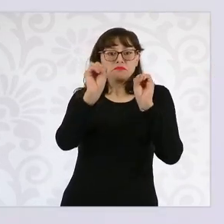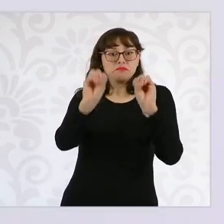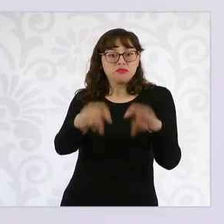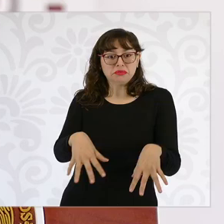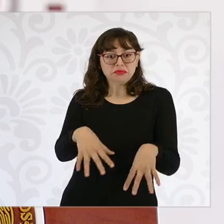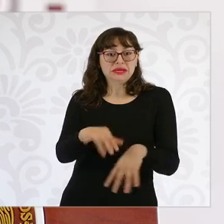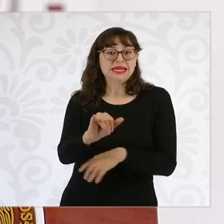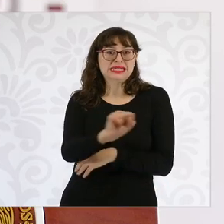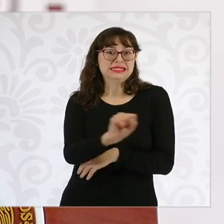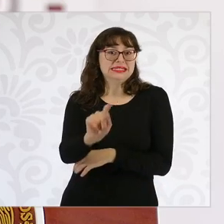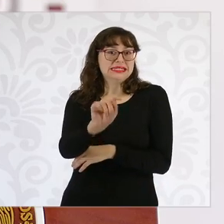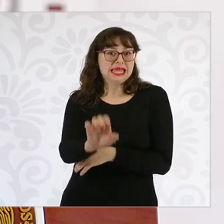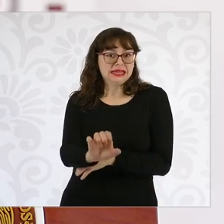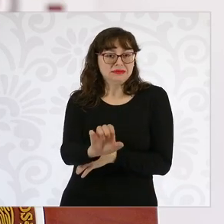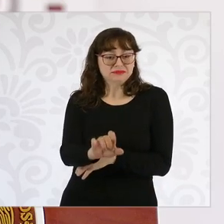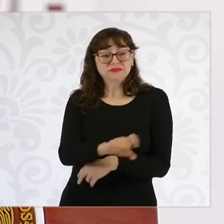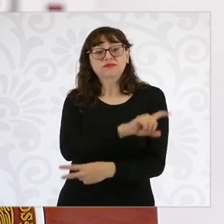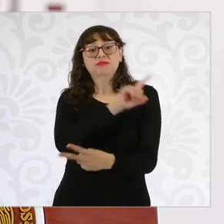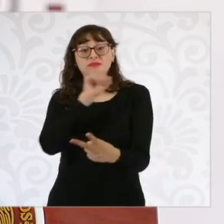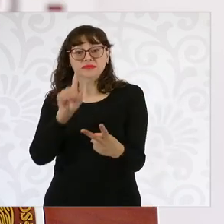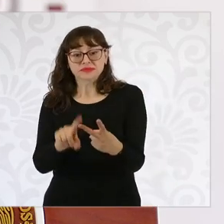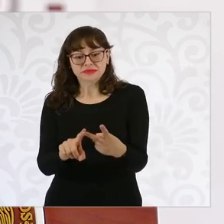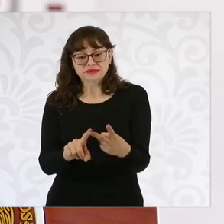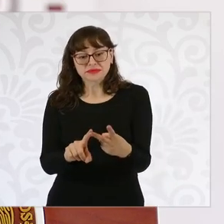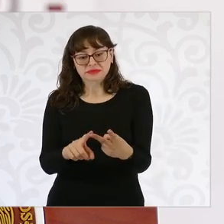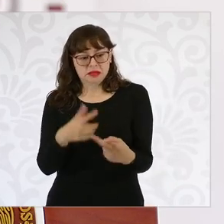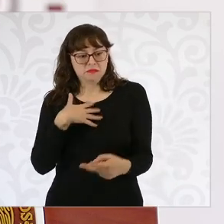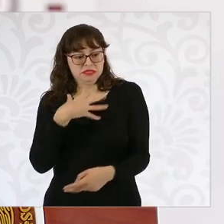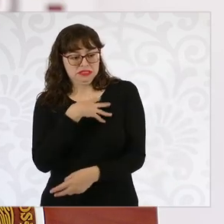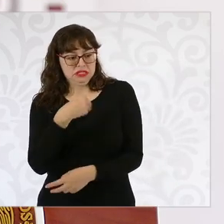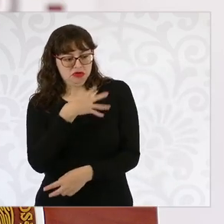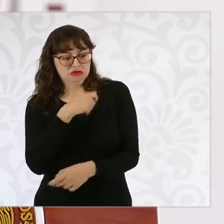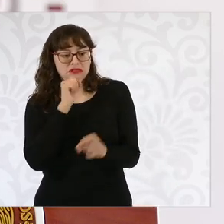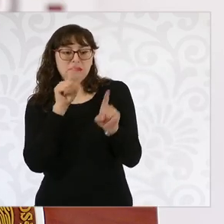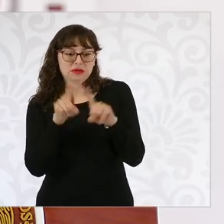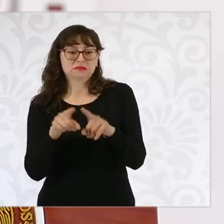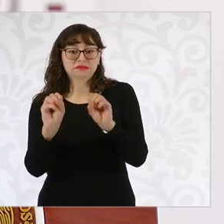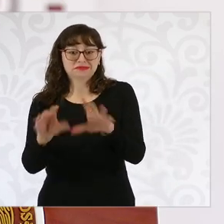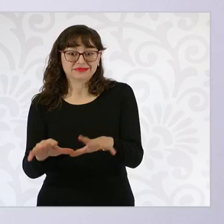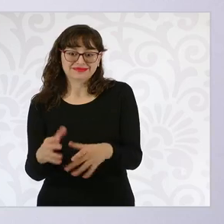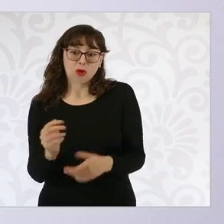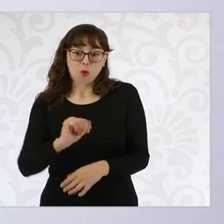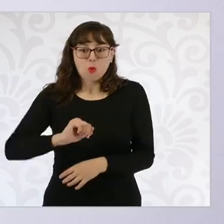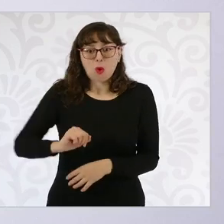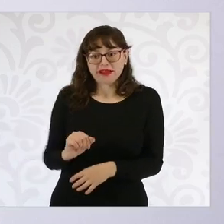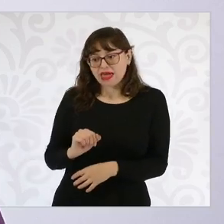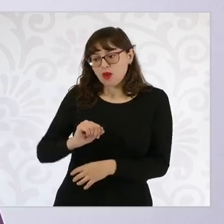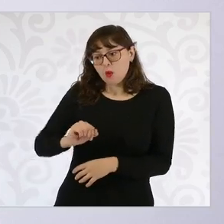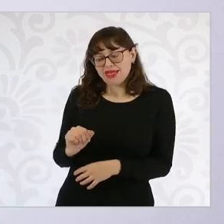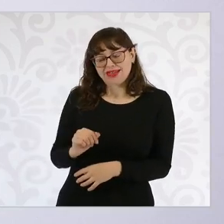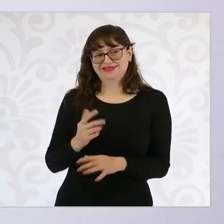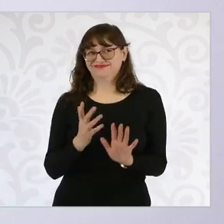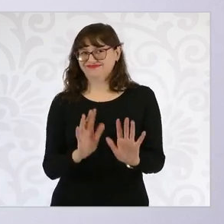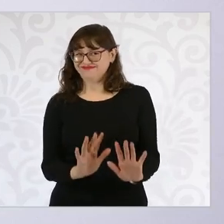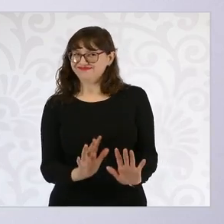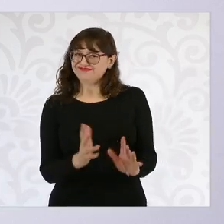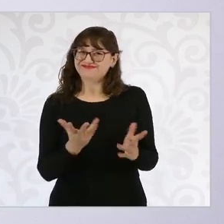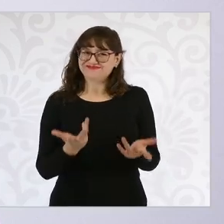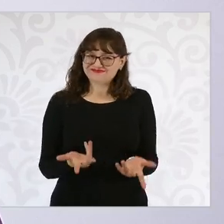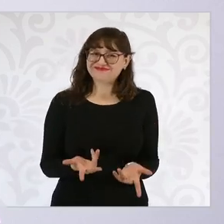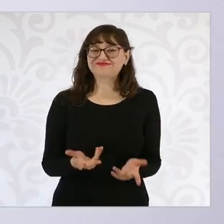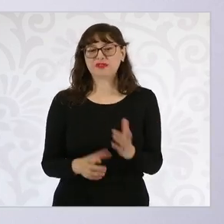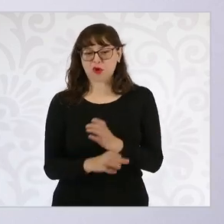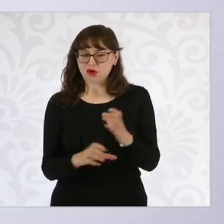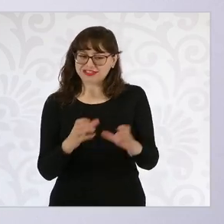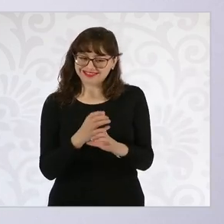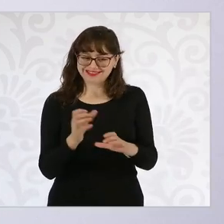Pero más que guardería, porque guardería quiere decir guardar a los niños. Pues en realidad hoy se sabe que es un proceso no